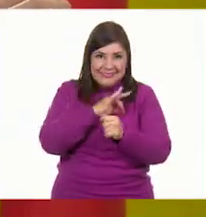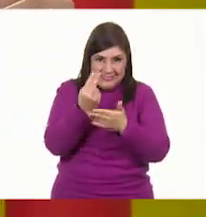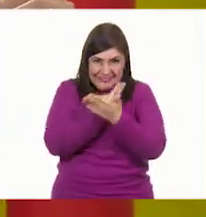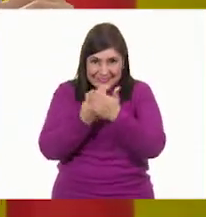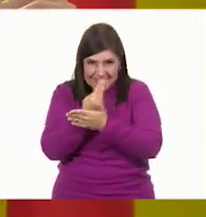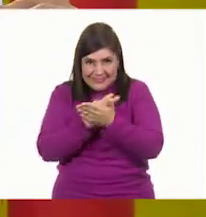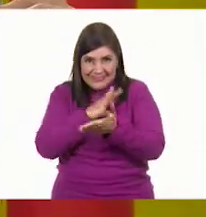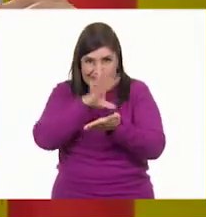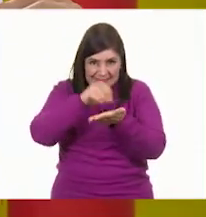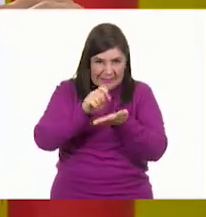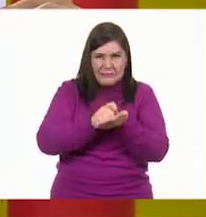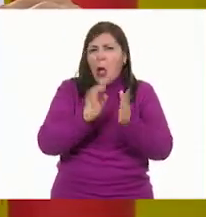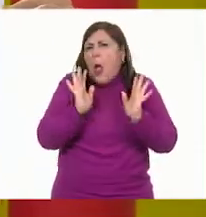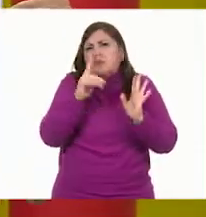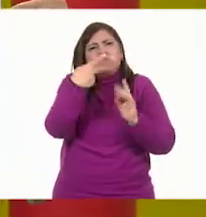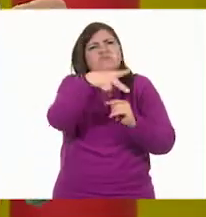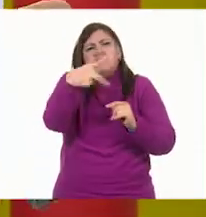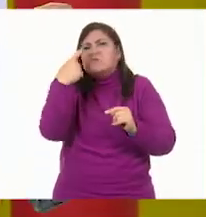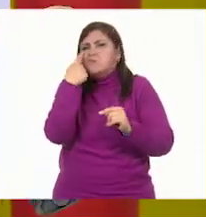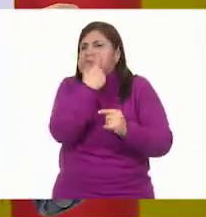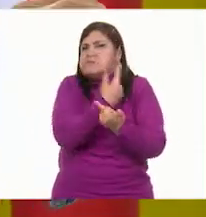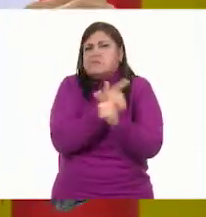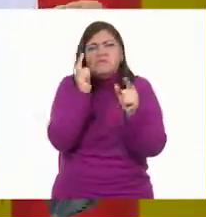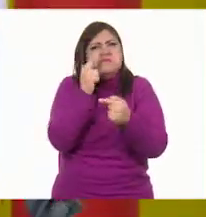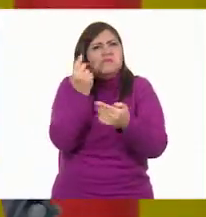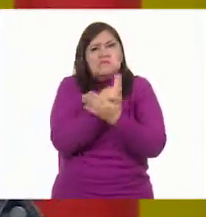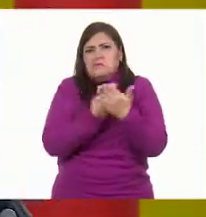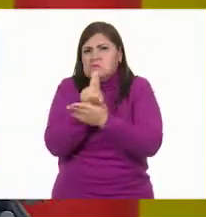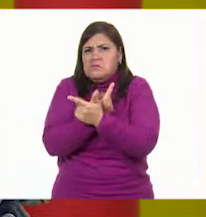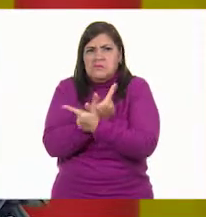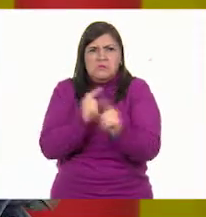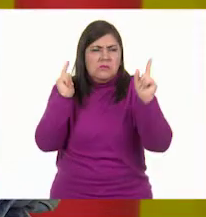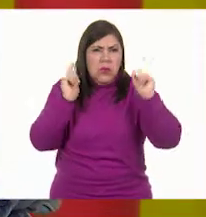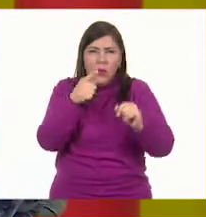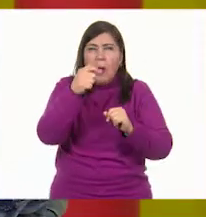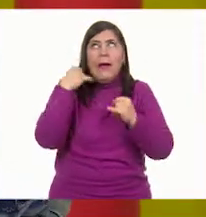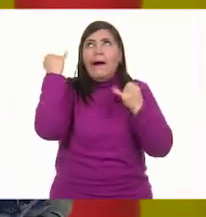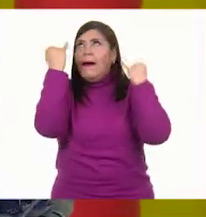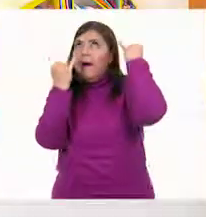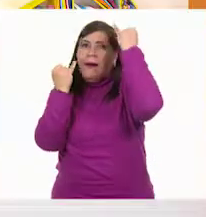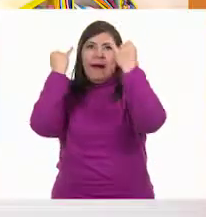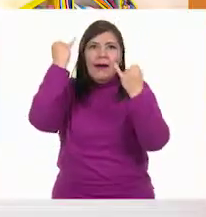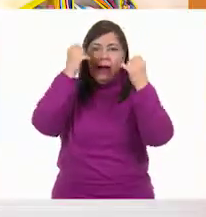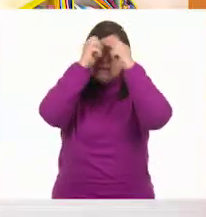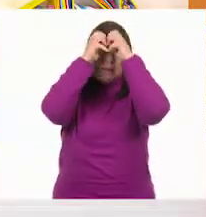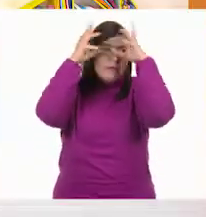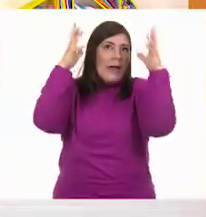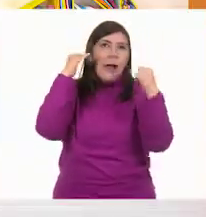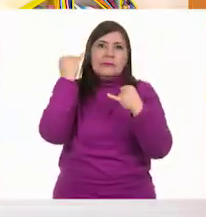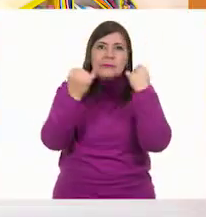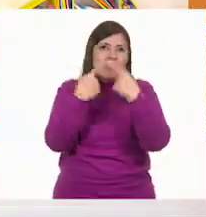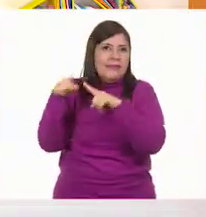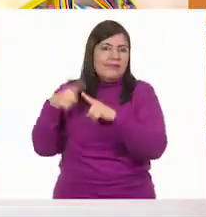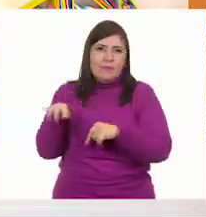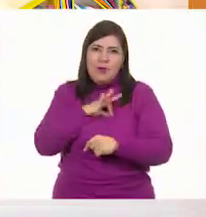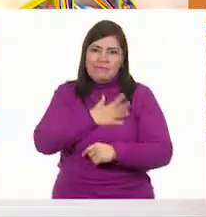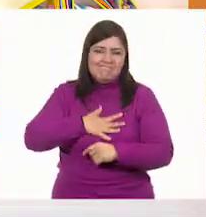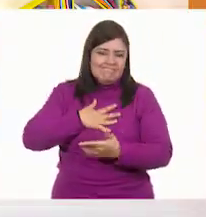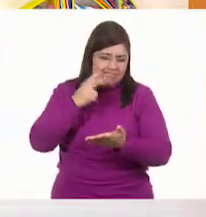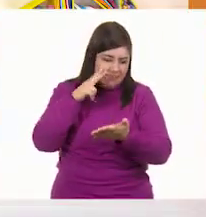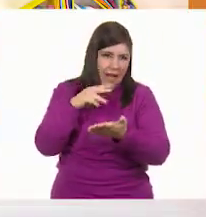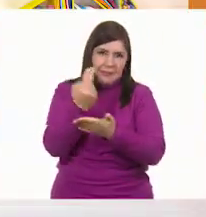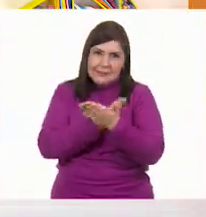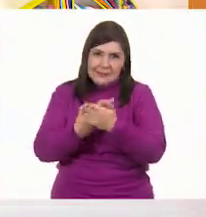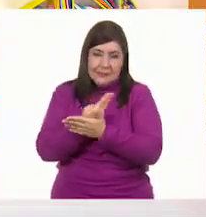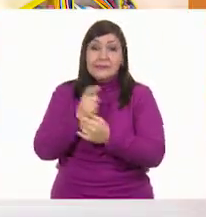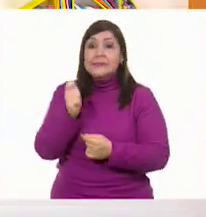hacer más dibujos. Muchos más dibujos. Ustedes hagan volar su imaginación. Muchos colores, ¿verdad? Ahora sí, vámonos a la